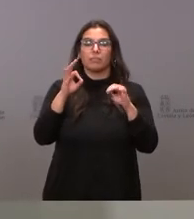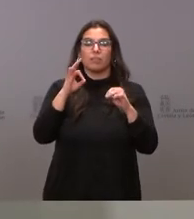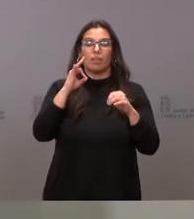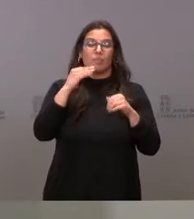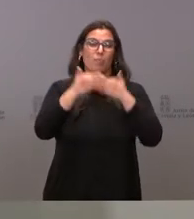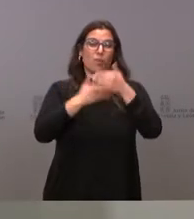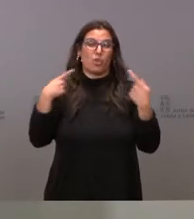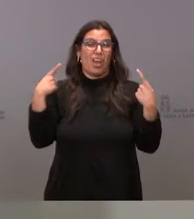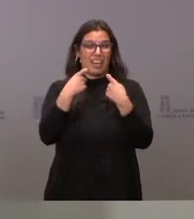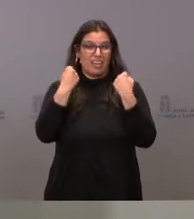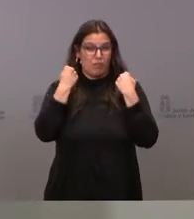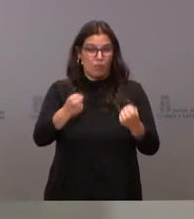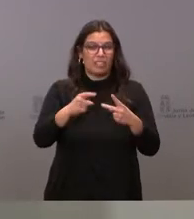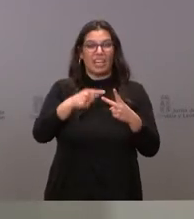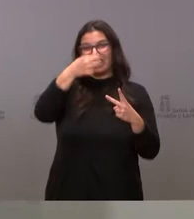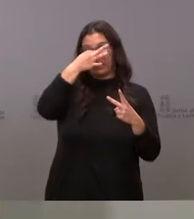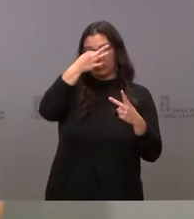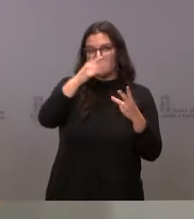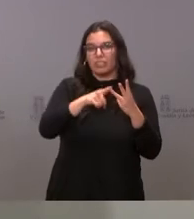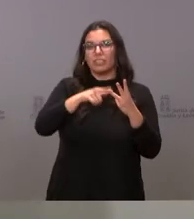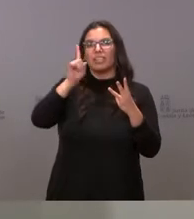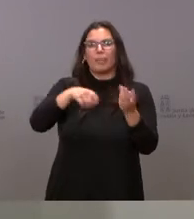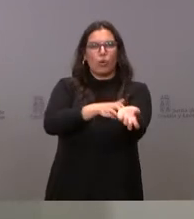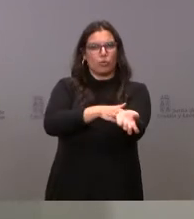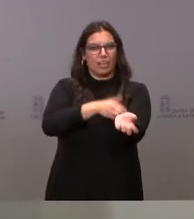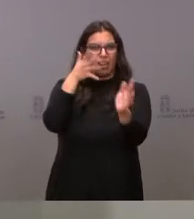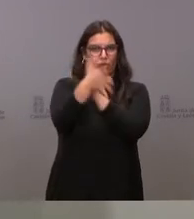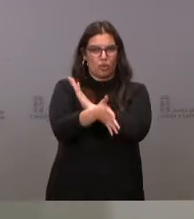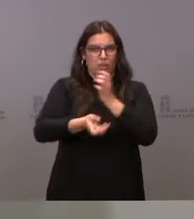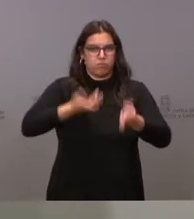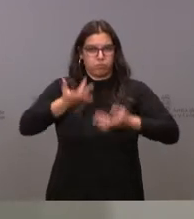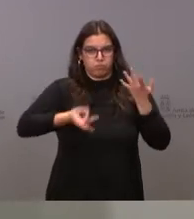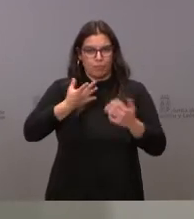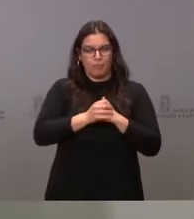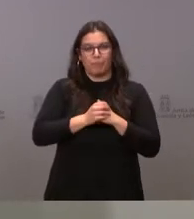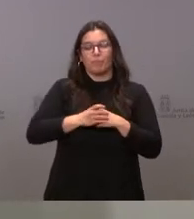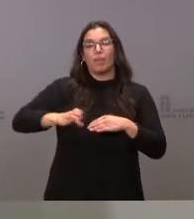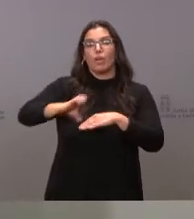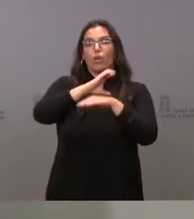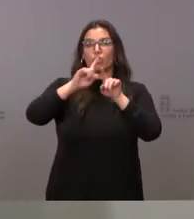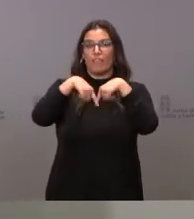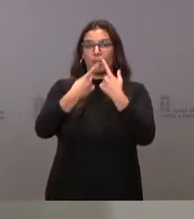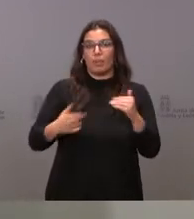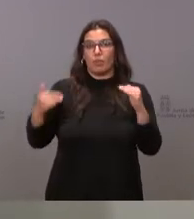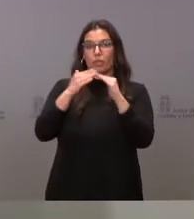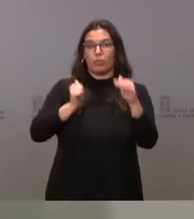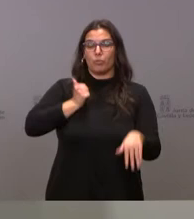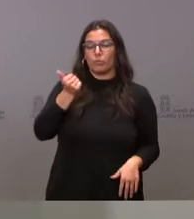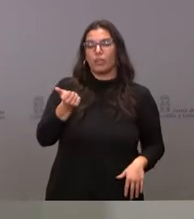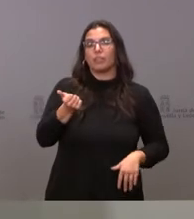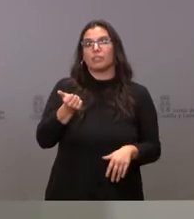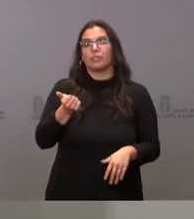alérgicos, la rinositis crónica y la urticaria crónica espontánea. La Consejería de Familia, a igualdad de oportunidades,